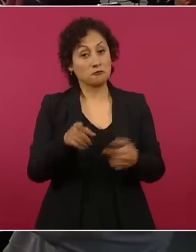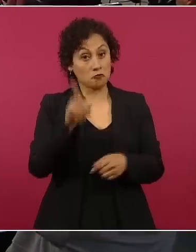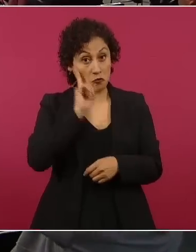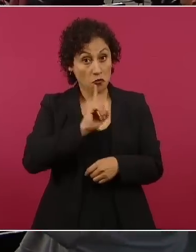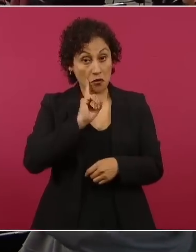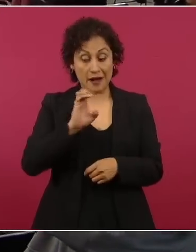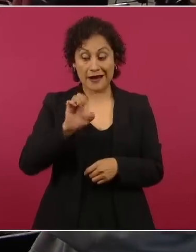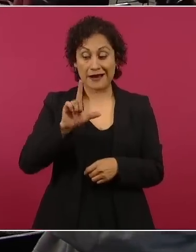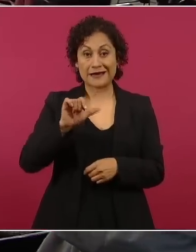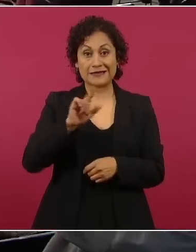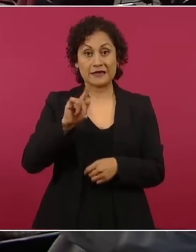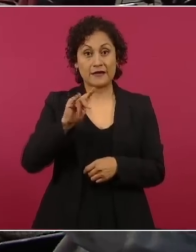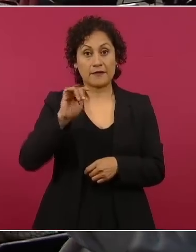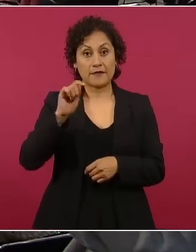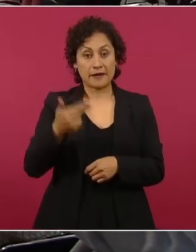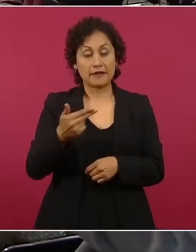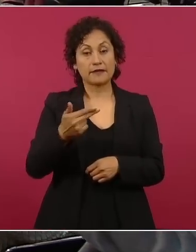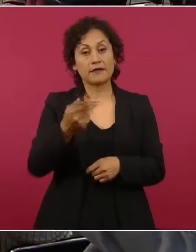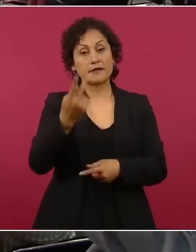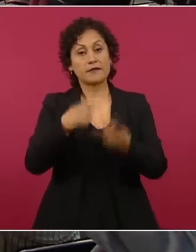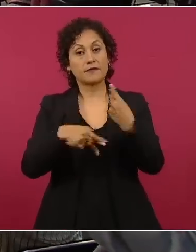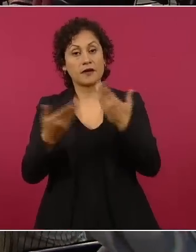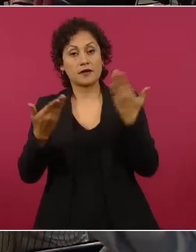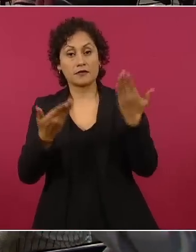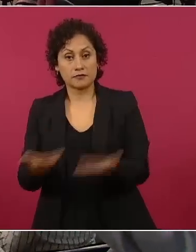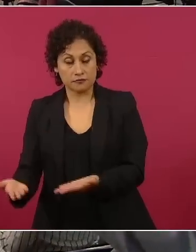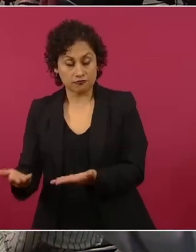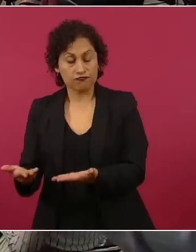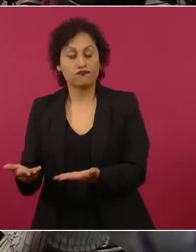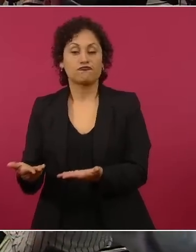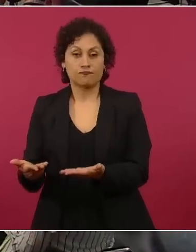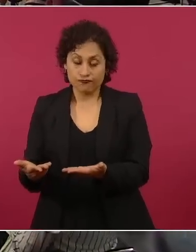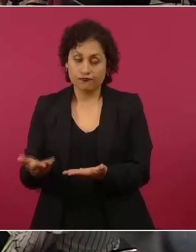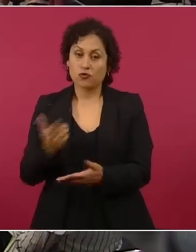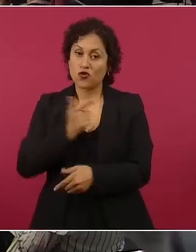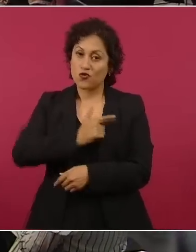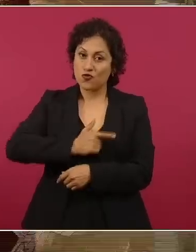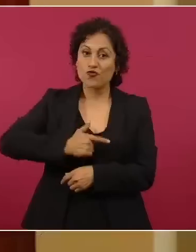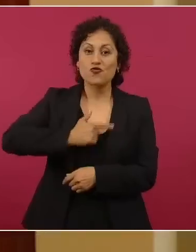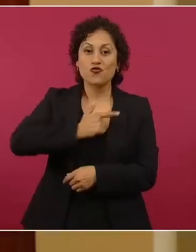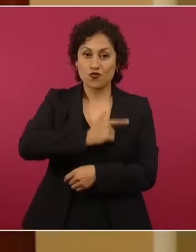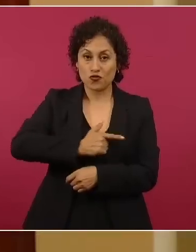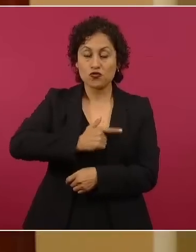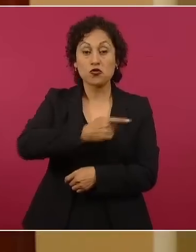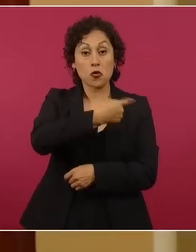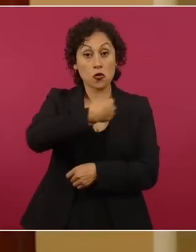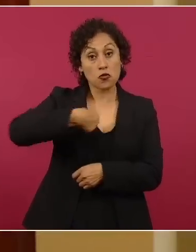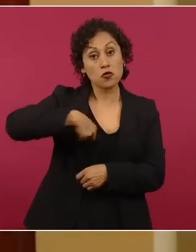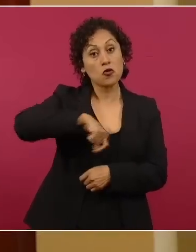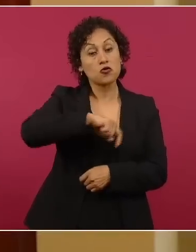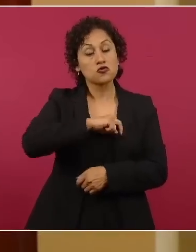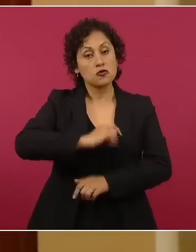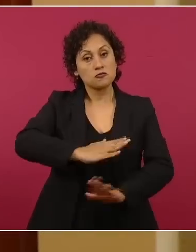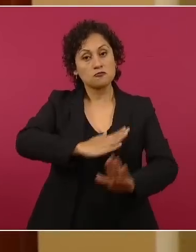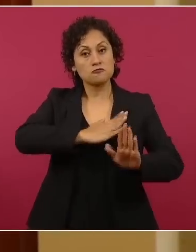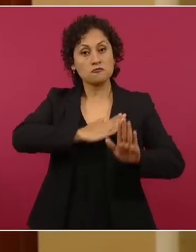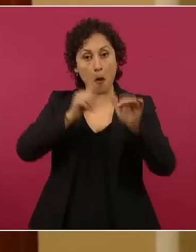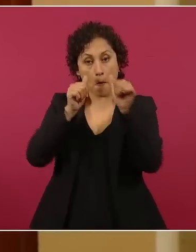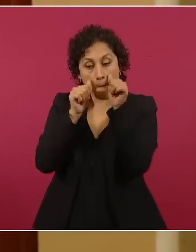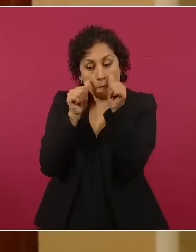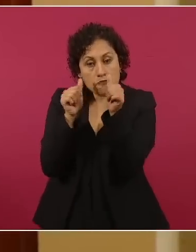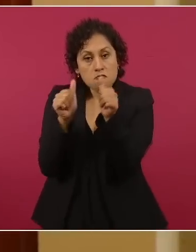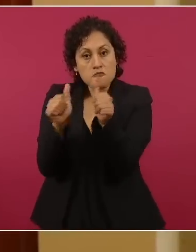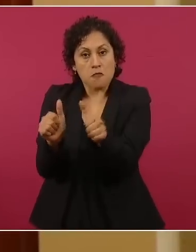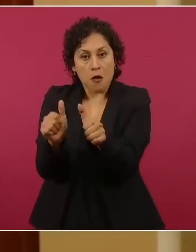Sherwood, Randall, a quien vamos a atender con la misma actitud de